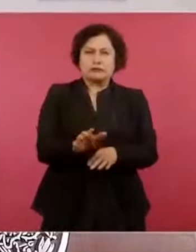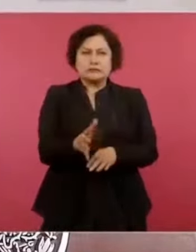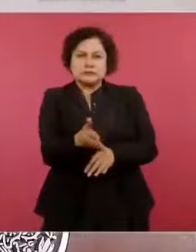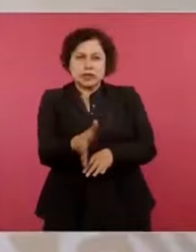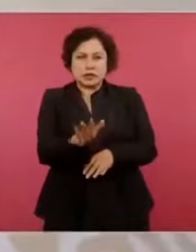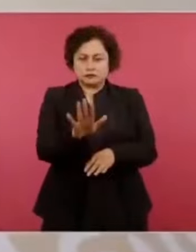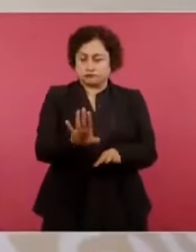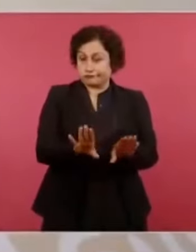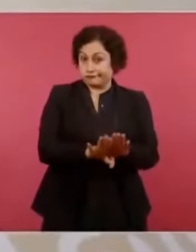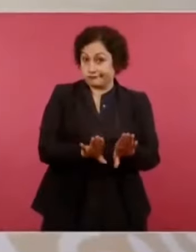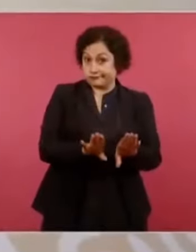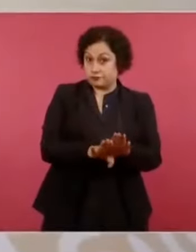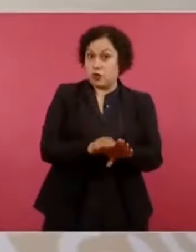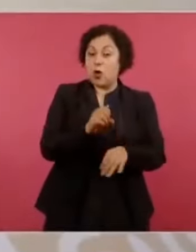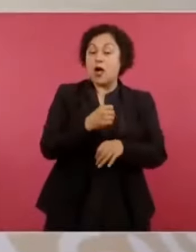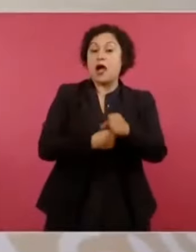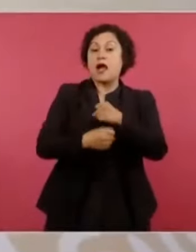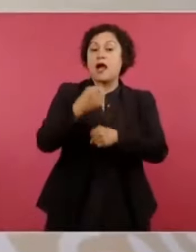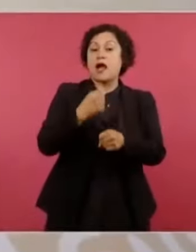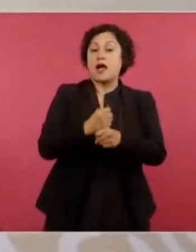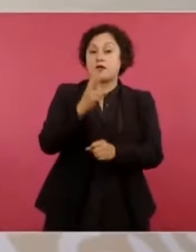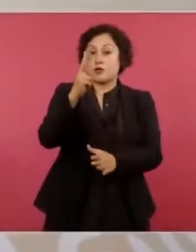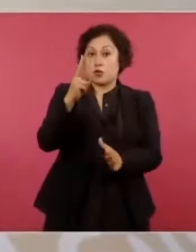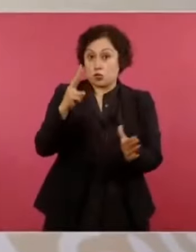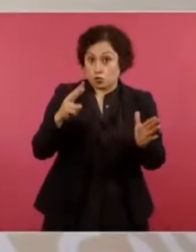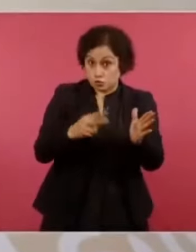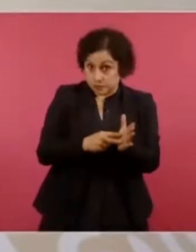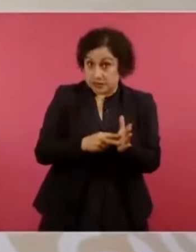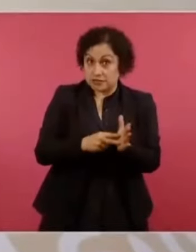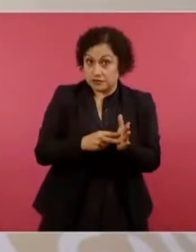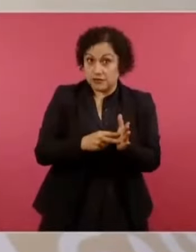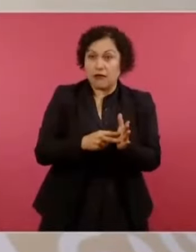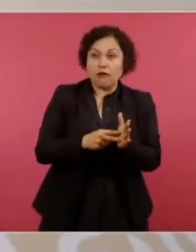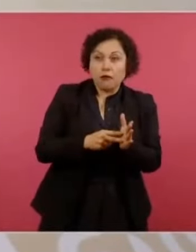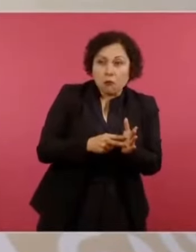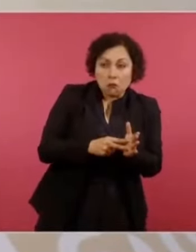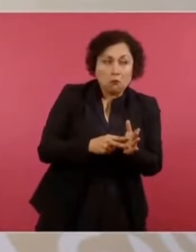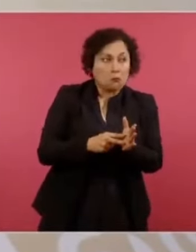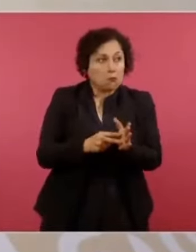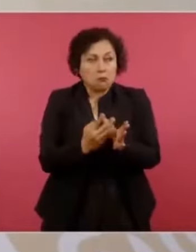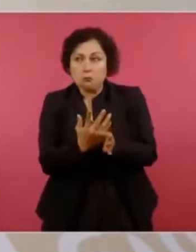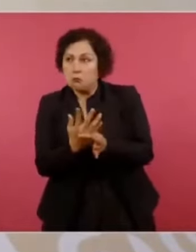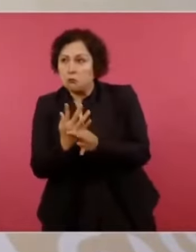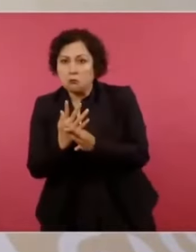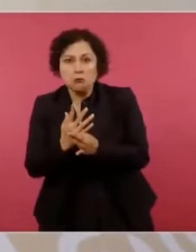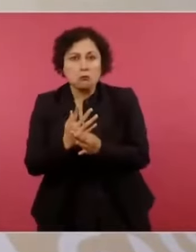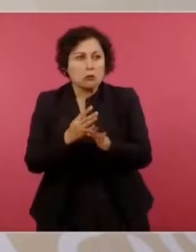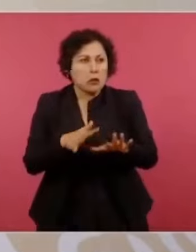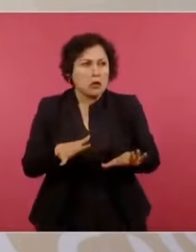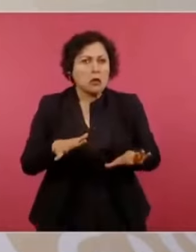se quedaron los mismos y se intensificó incluso